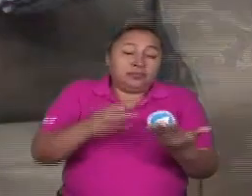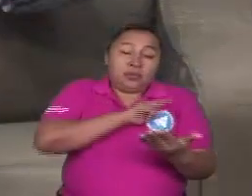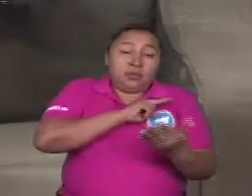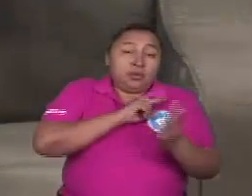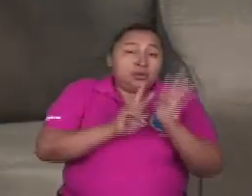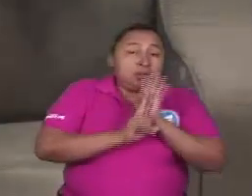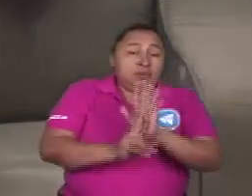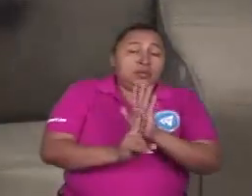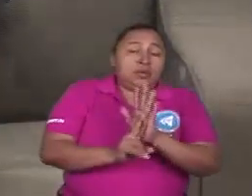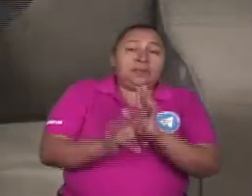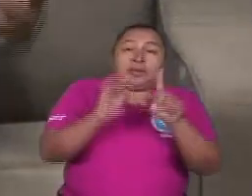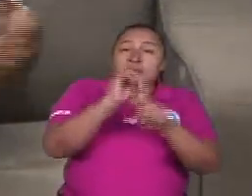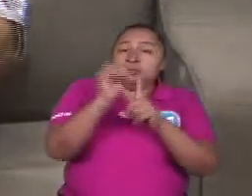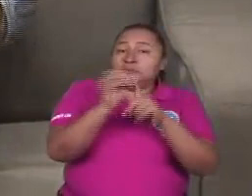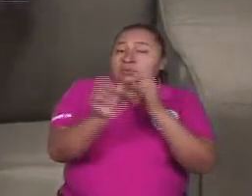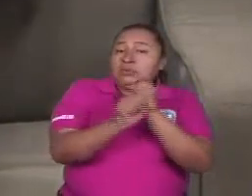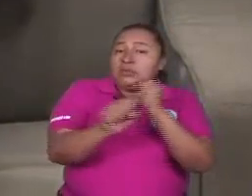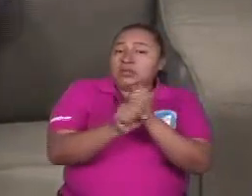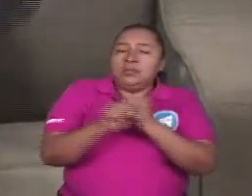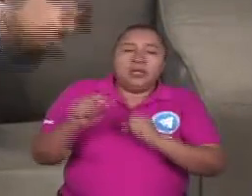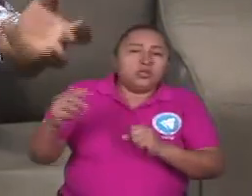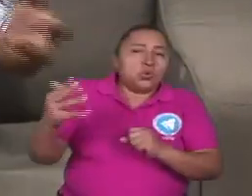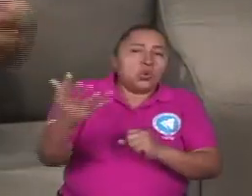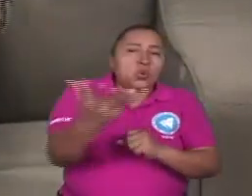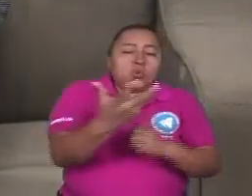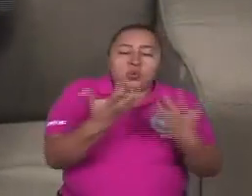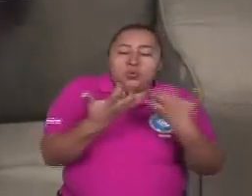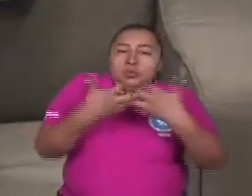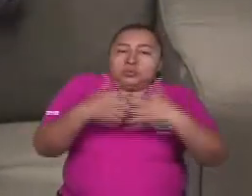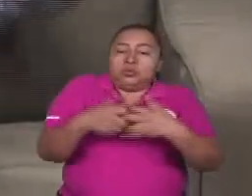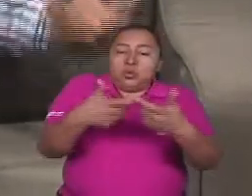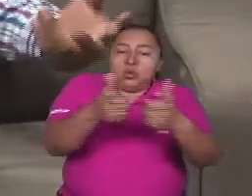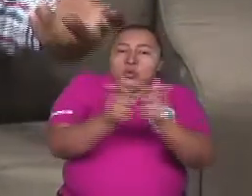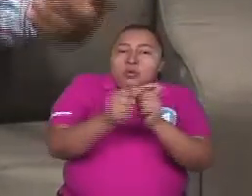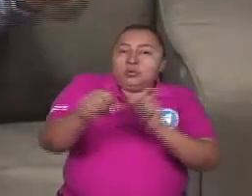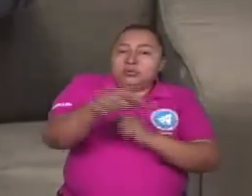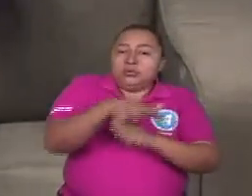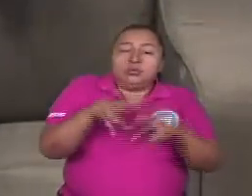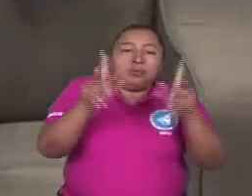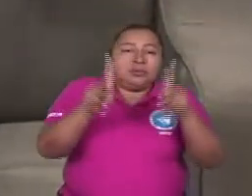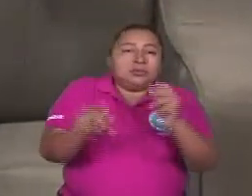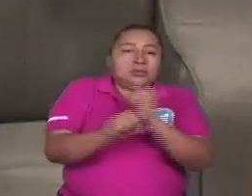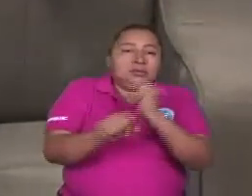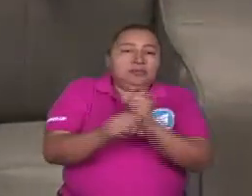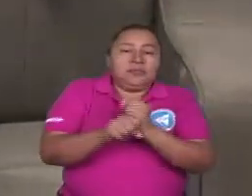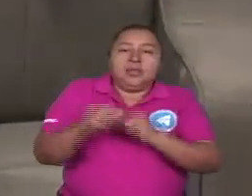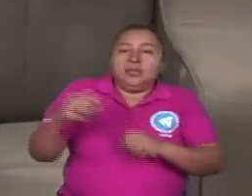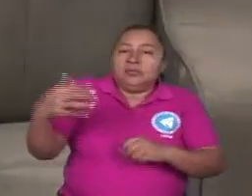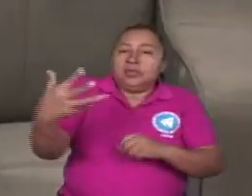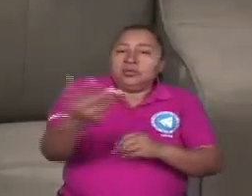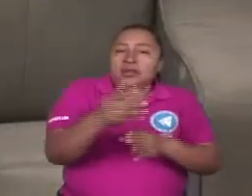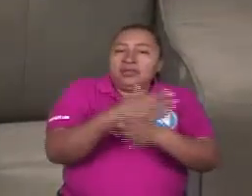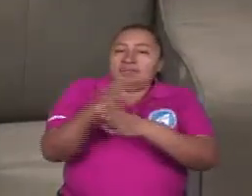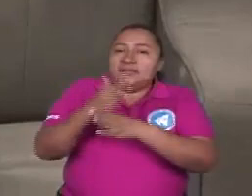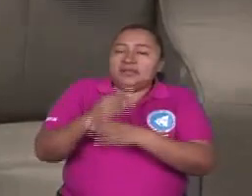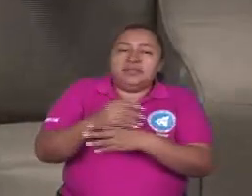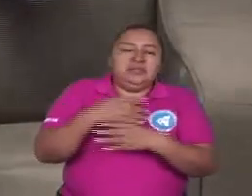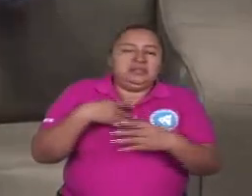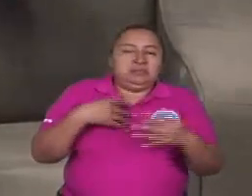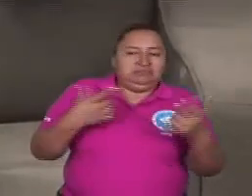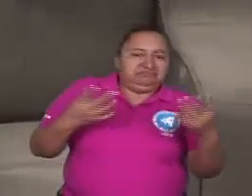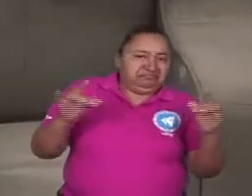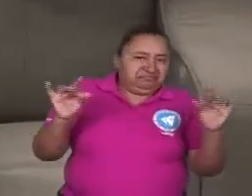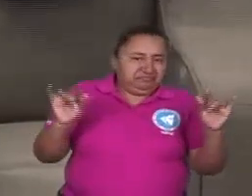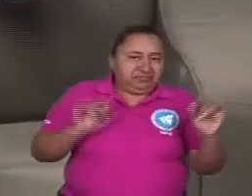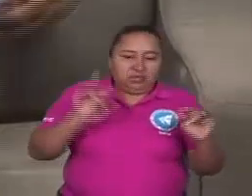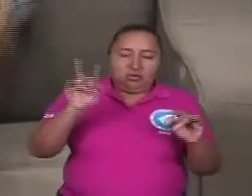respuesta para los sindicatos y para toda la articulación de los movimientos sociales, para toda la clase trabajadora, y para toda esa clase que no es neoburguesa ni que